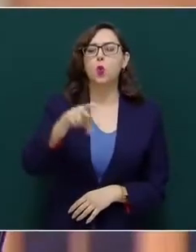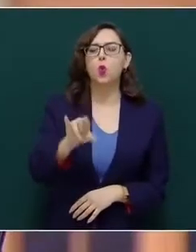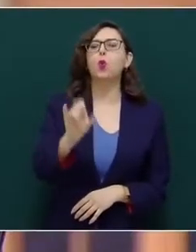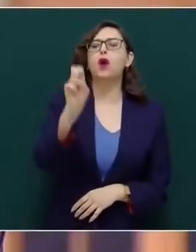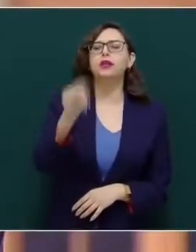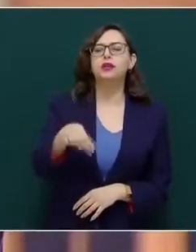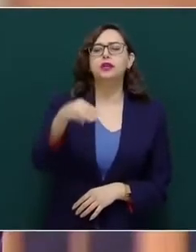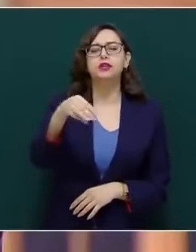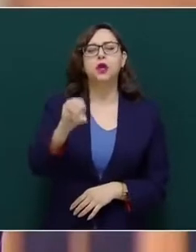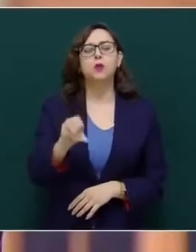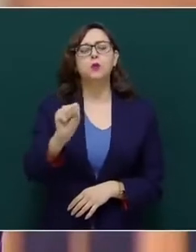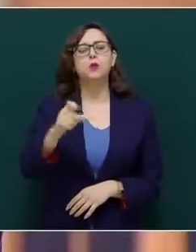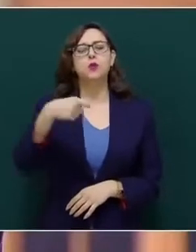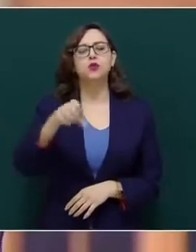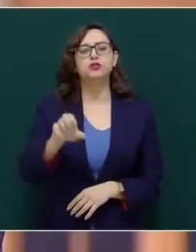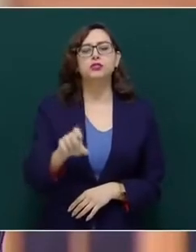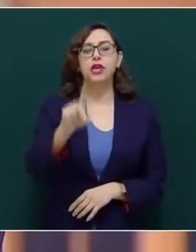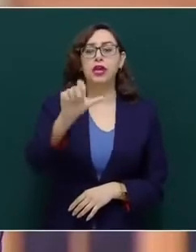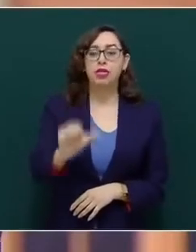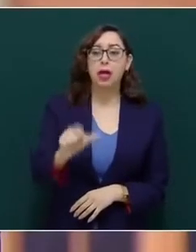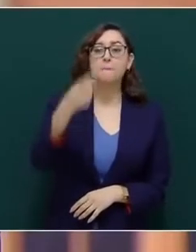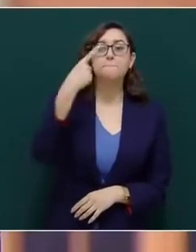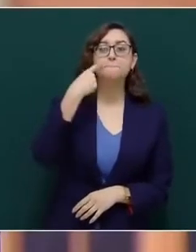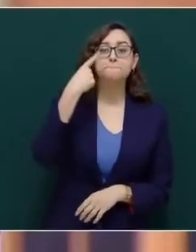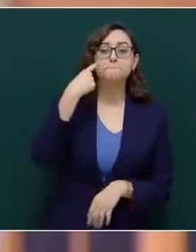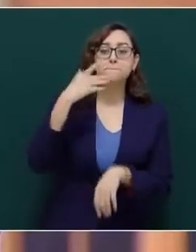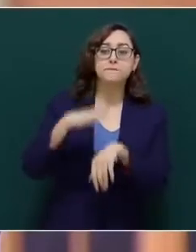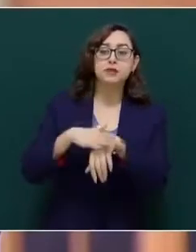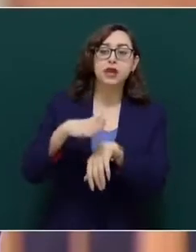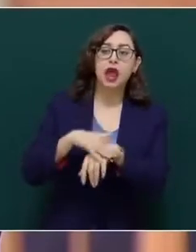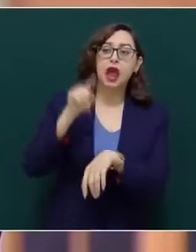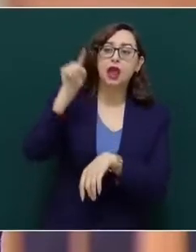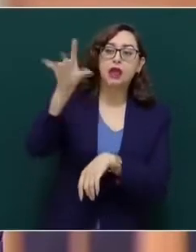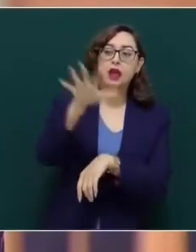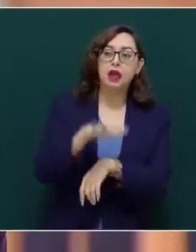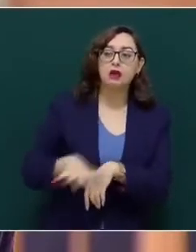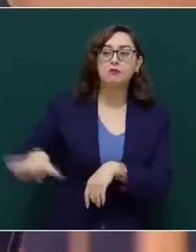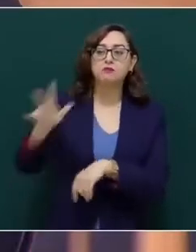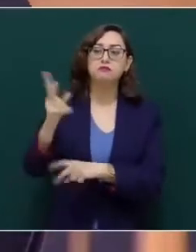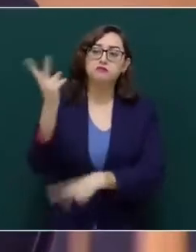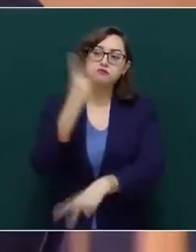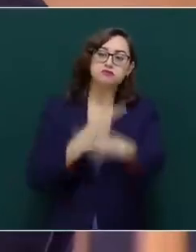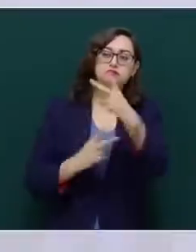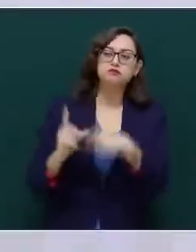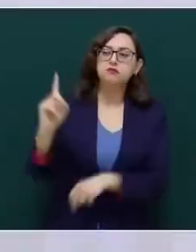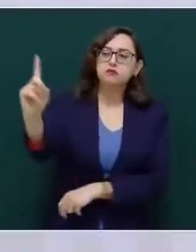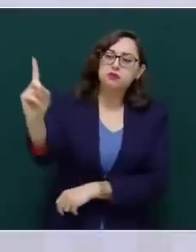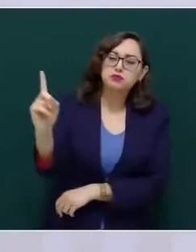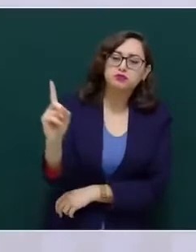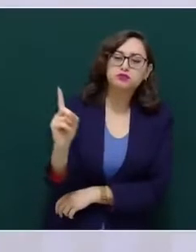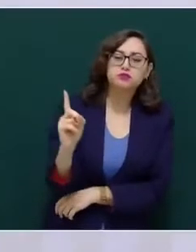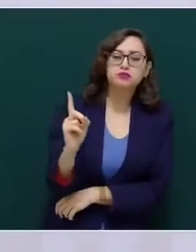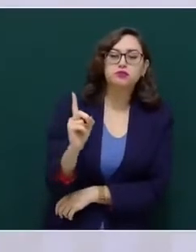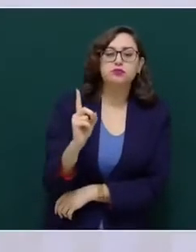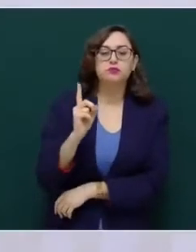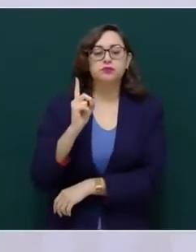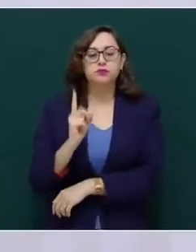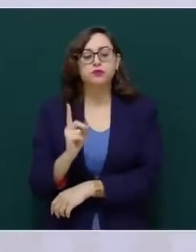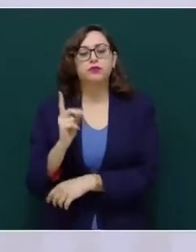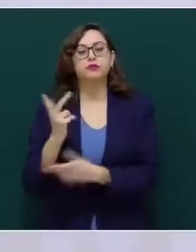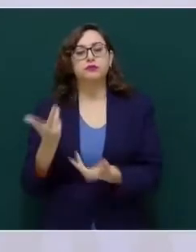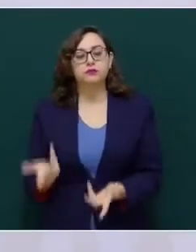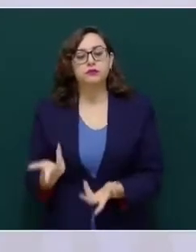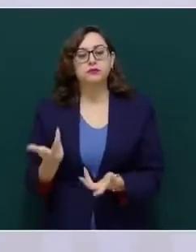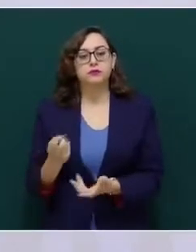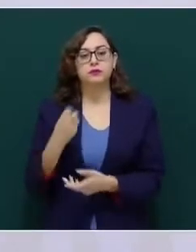de cierta villa llegaba, apiose de su mula y